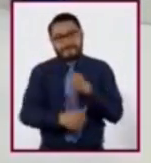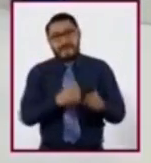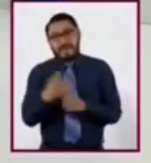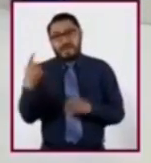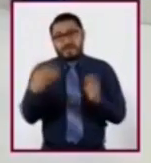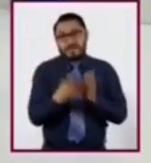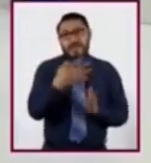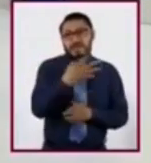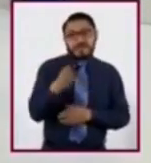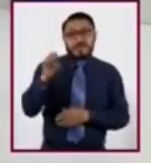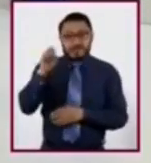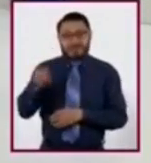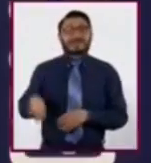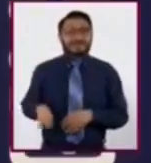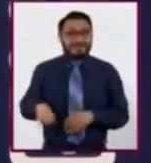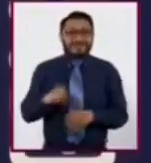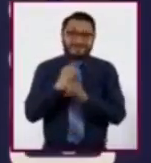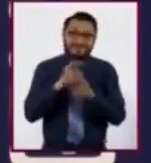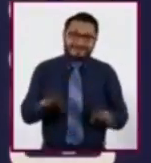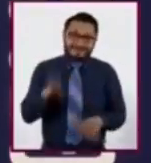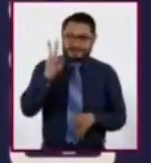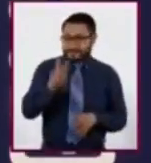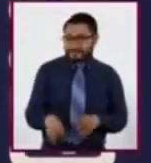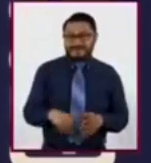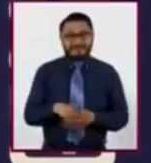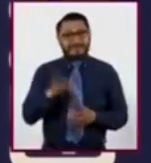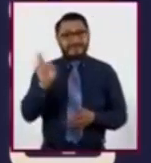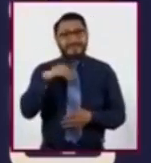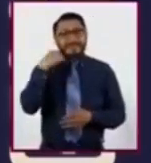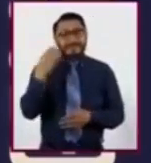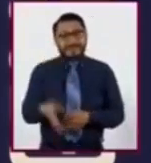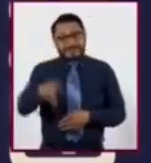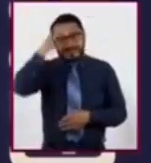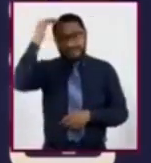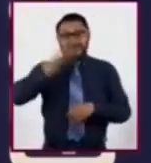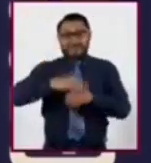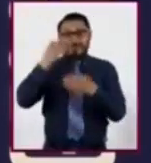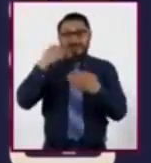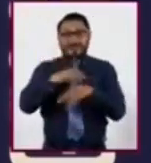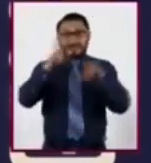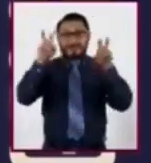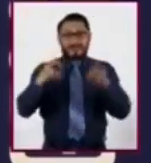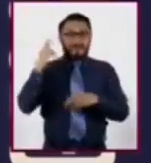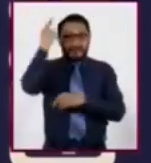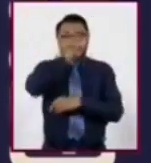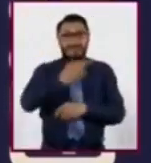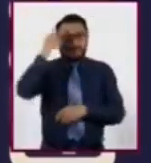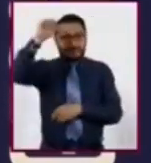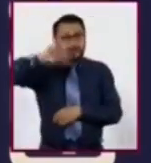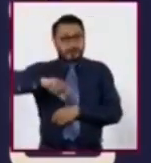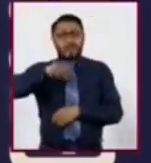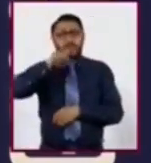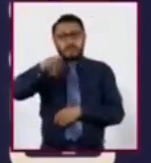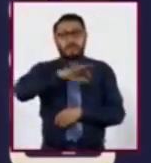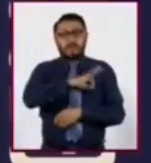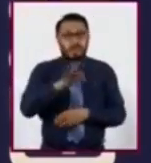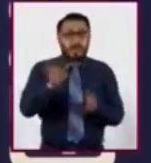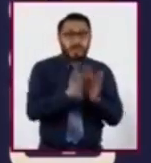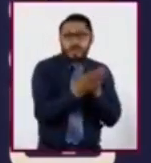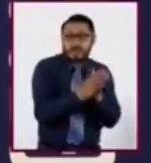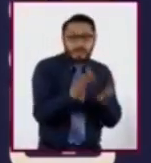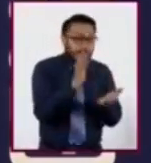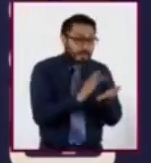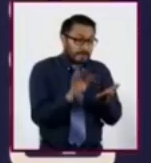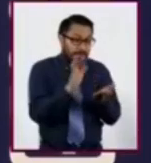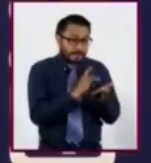Muy interesante, ¿verdad? Si quieren aprender más del tema que revisamos en la sesión, pueden consultar su libro de texto.